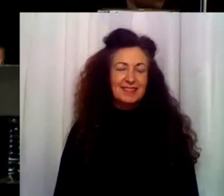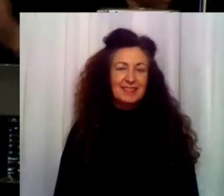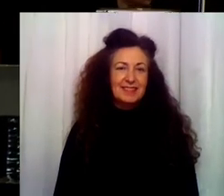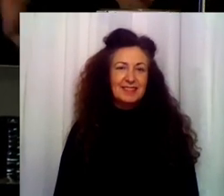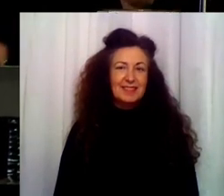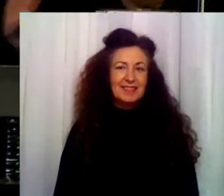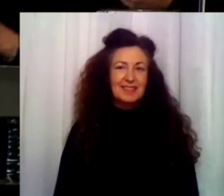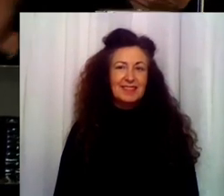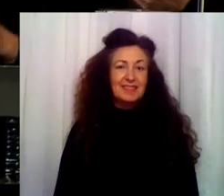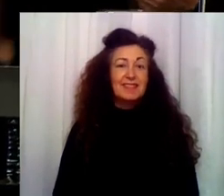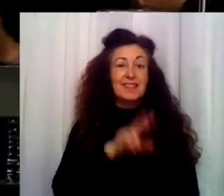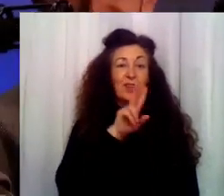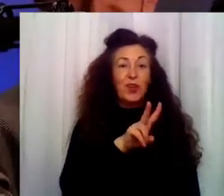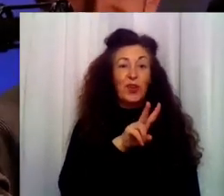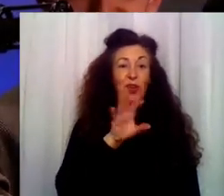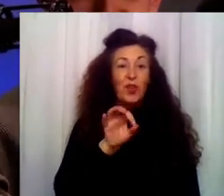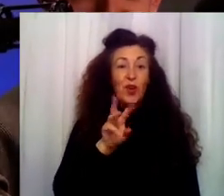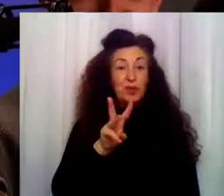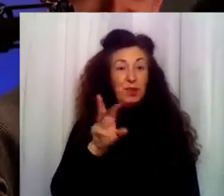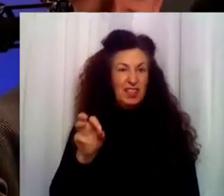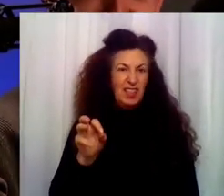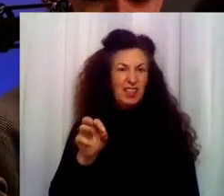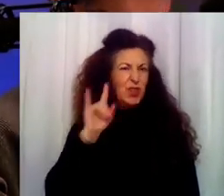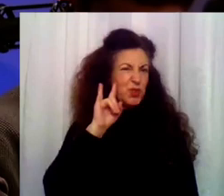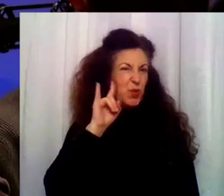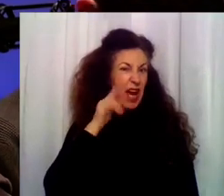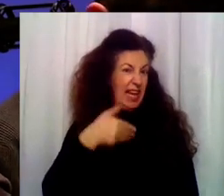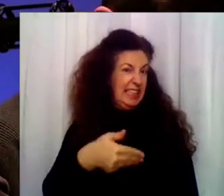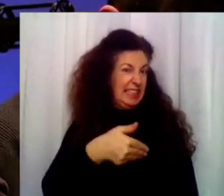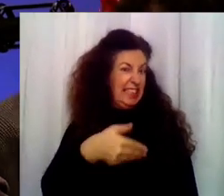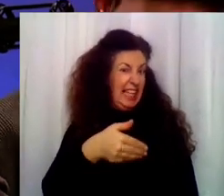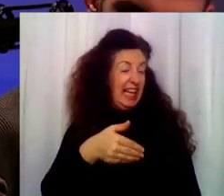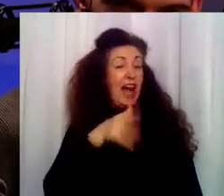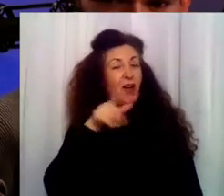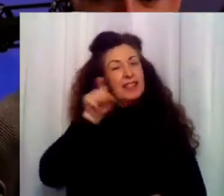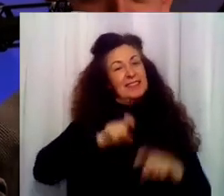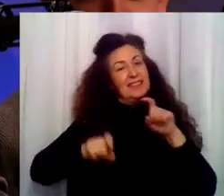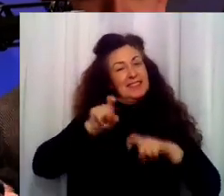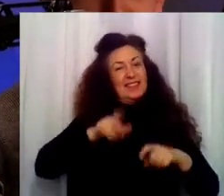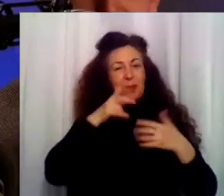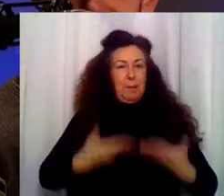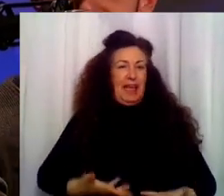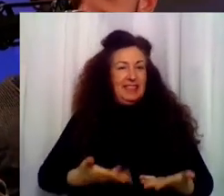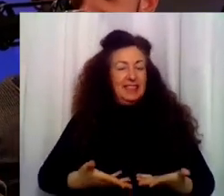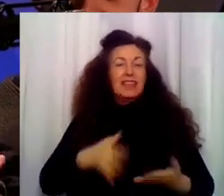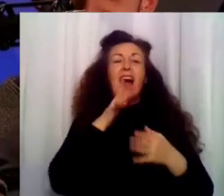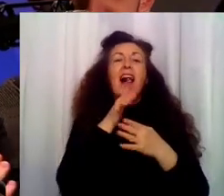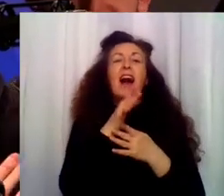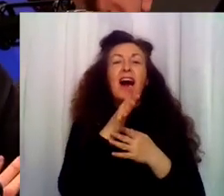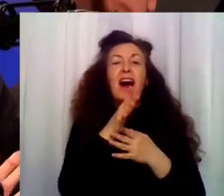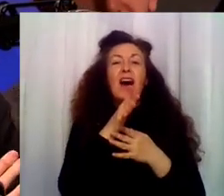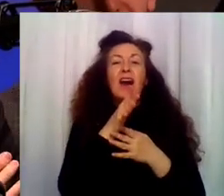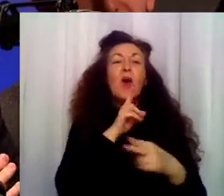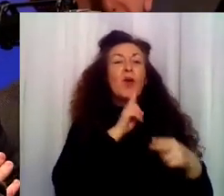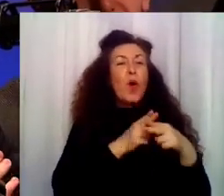Y desde 2030, que ha sonado demasiado actual, retrocedemos hasta el presente, llega el momento de nombrar a